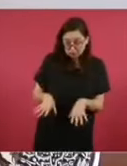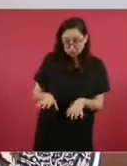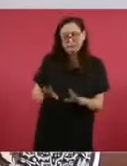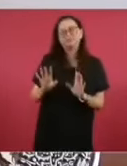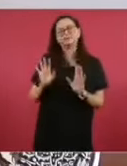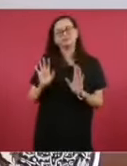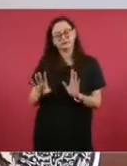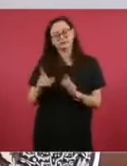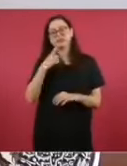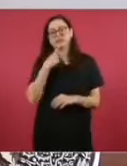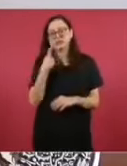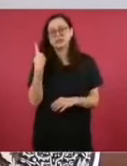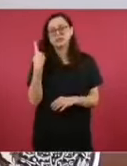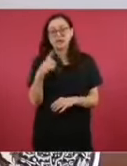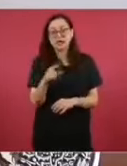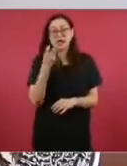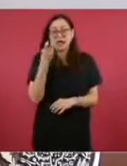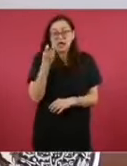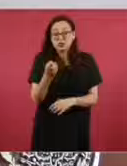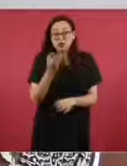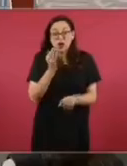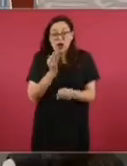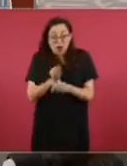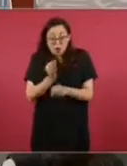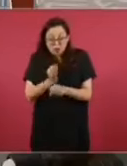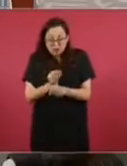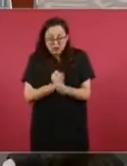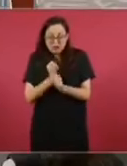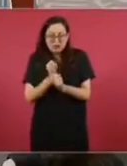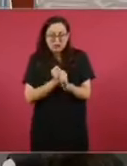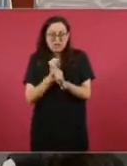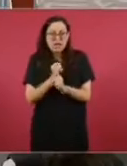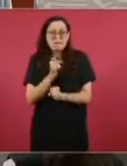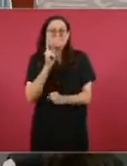Esta cifra es la que está en tránsito, en proceso.